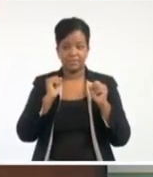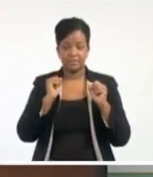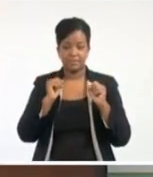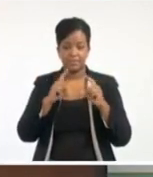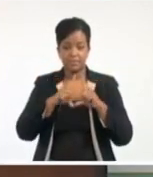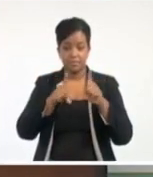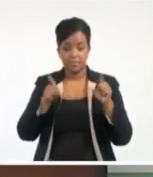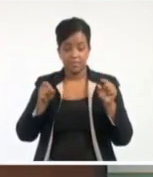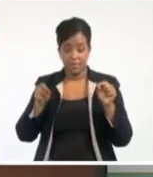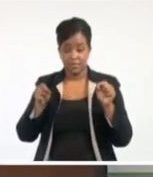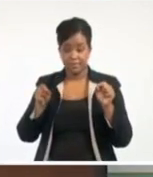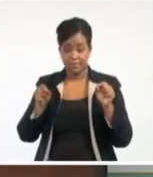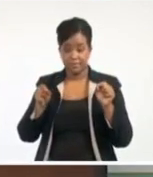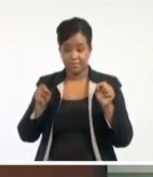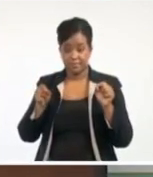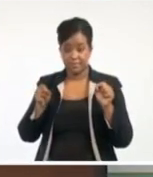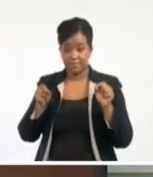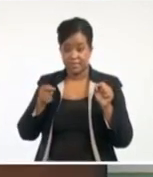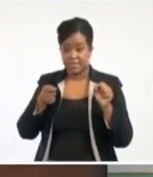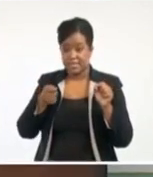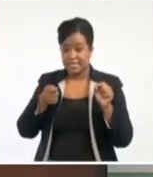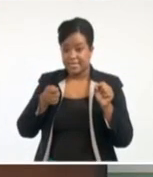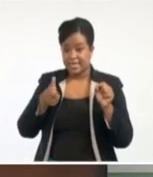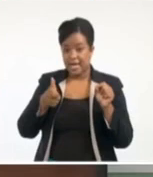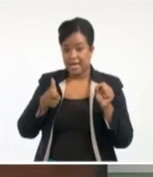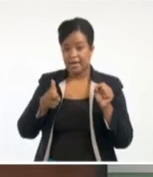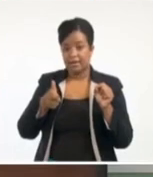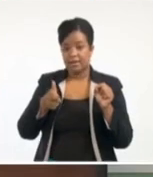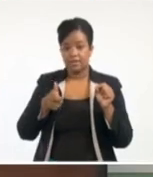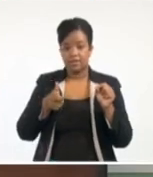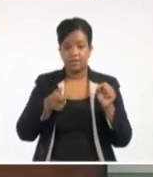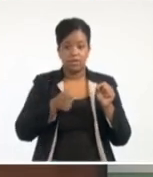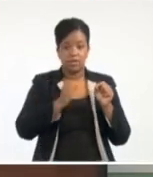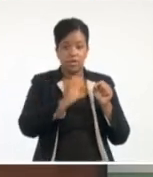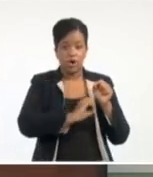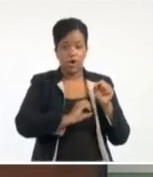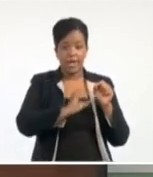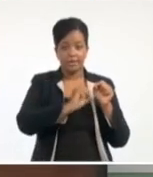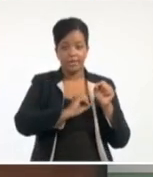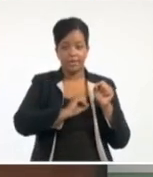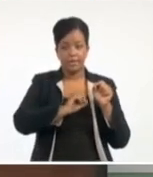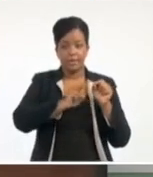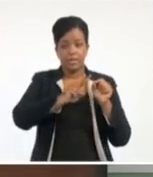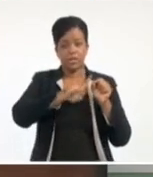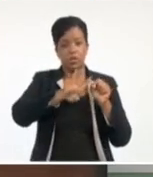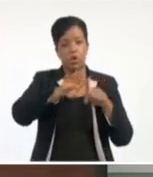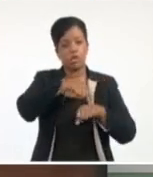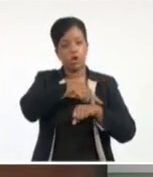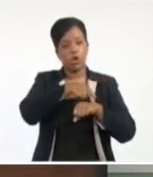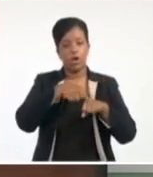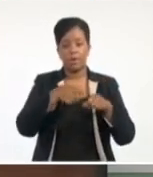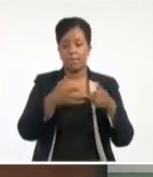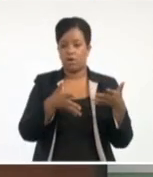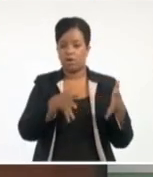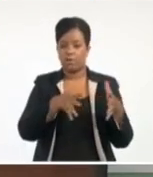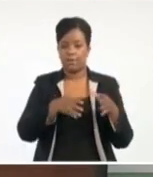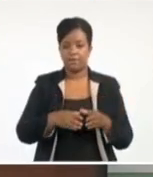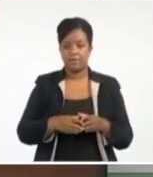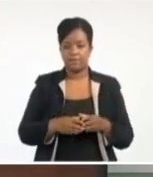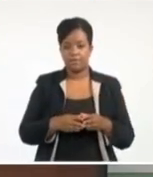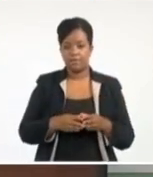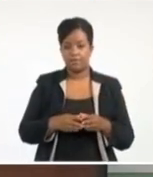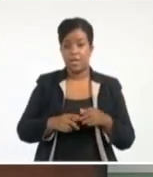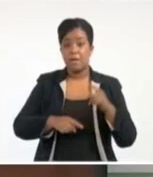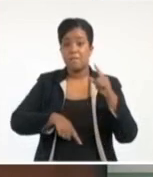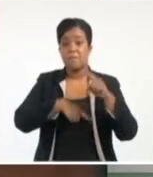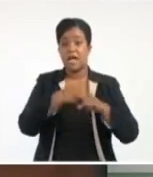hasta aquí. Eso es 24 horas. Quiere decir que es mañana domingo,